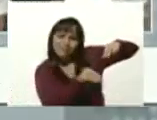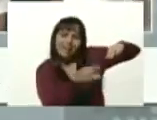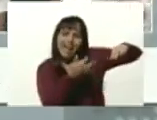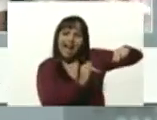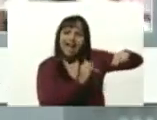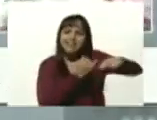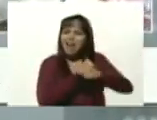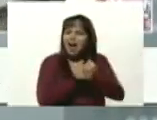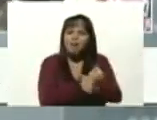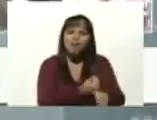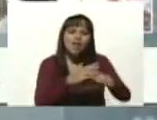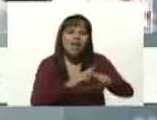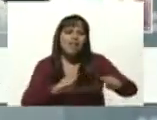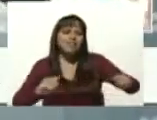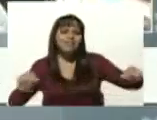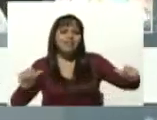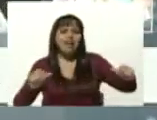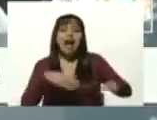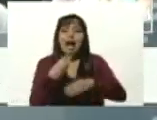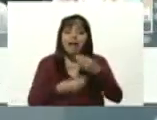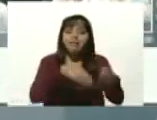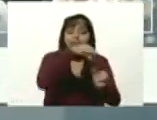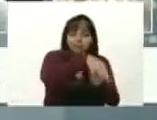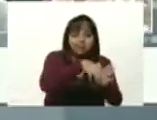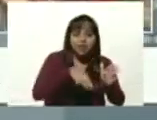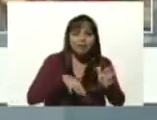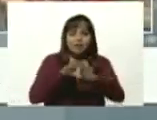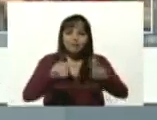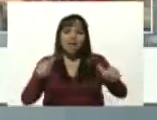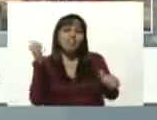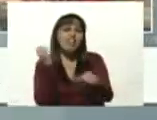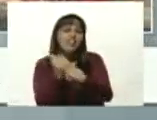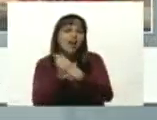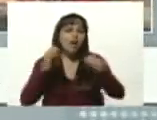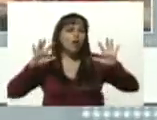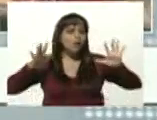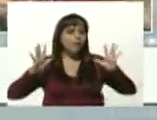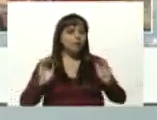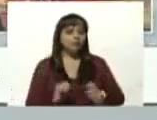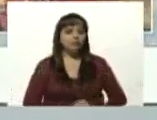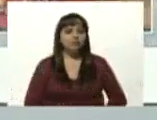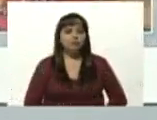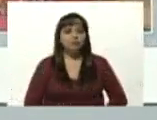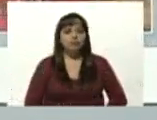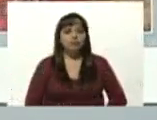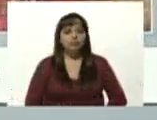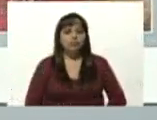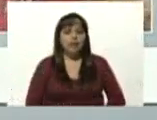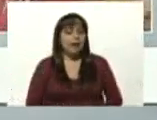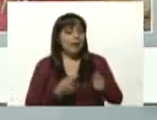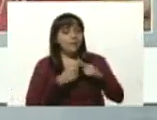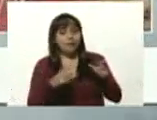la tierra, la pachamama, producir en la tierra, trabajar con las manos, pero no.